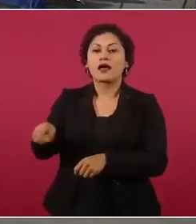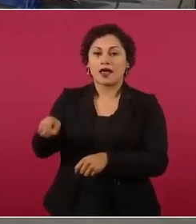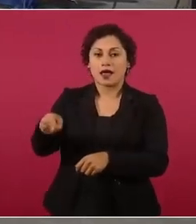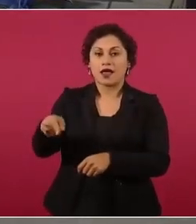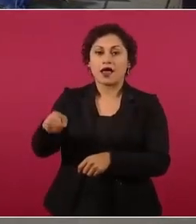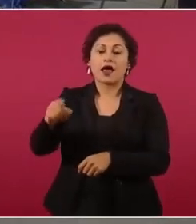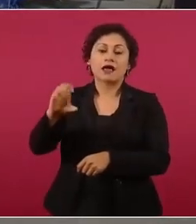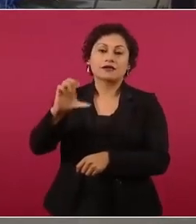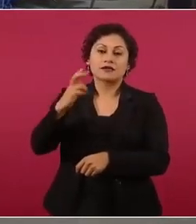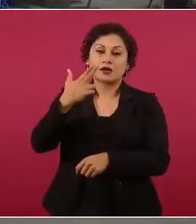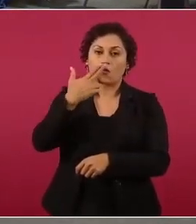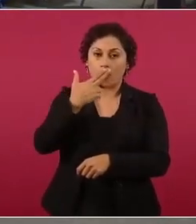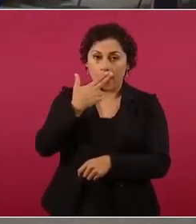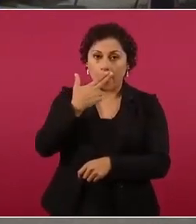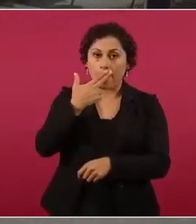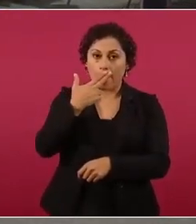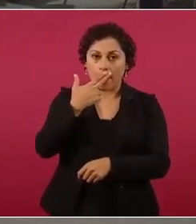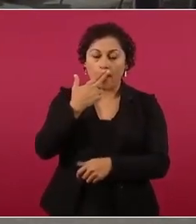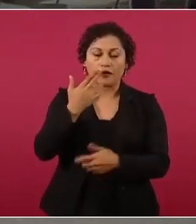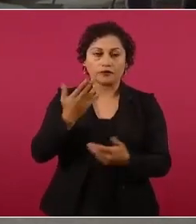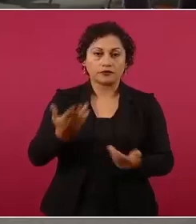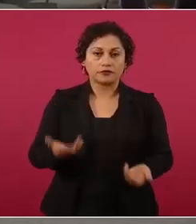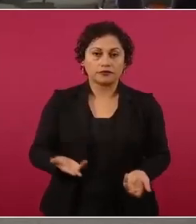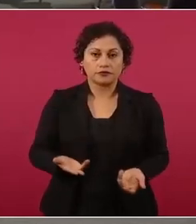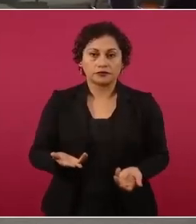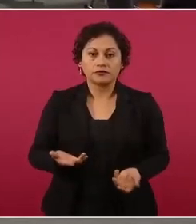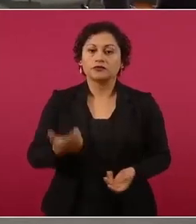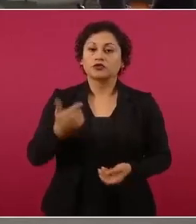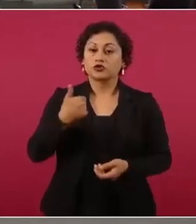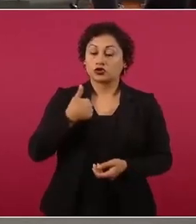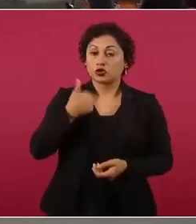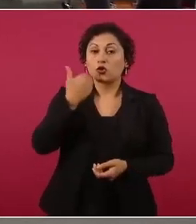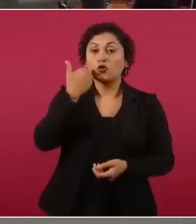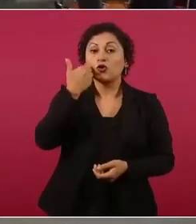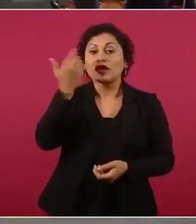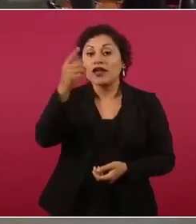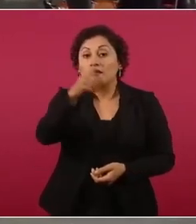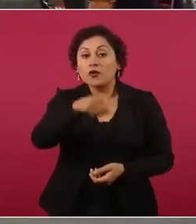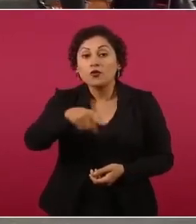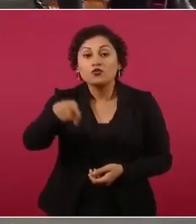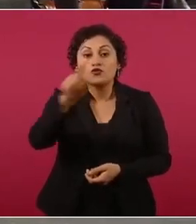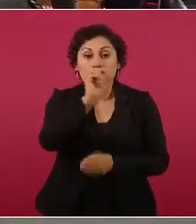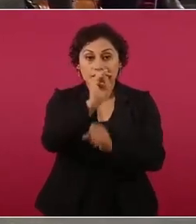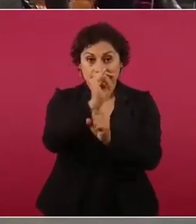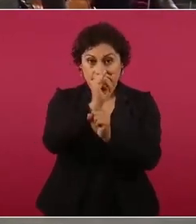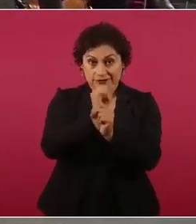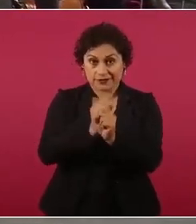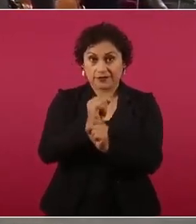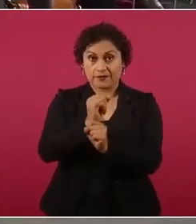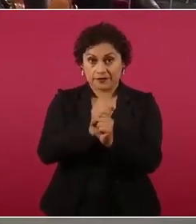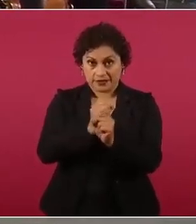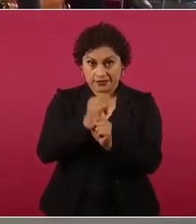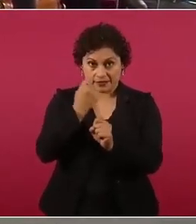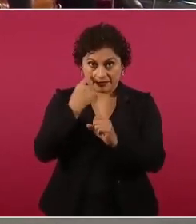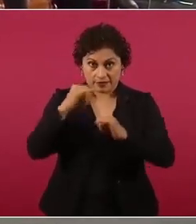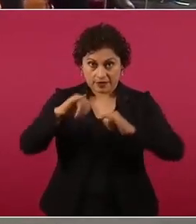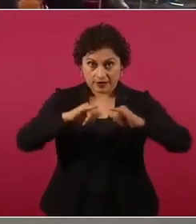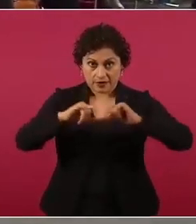Chihuahua. Me gustaría que buscaran en el plano